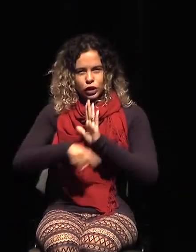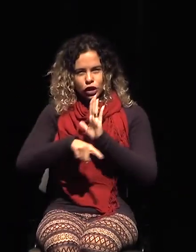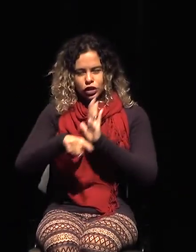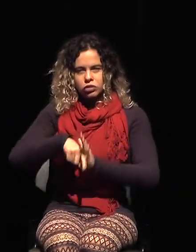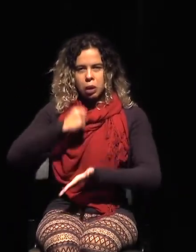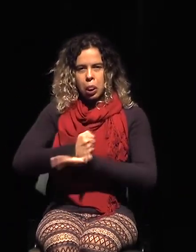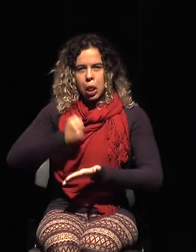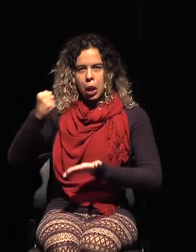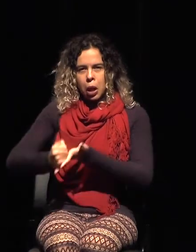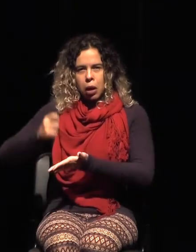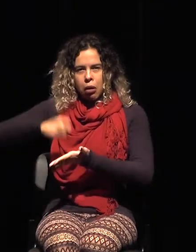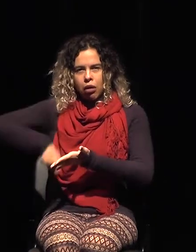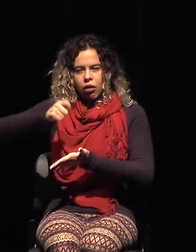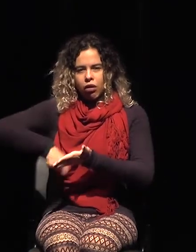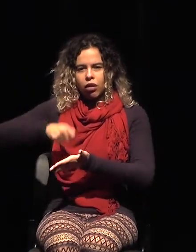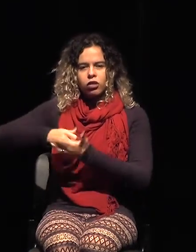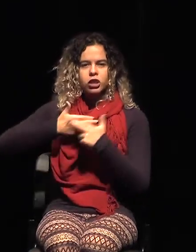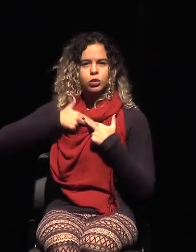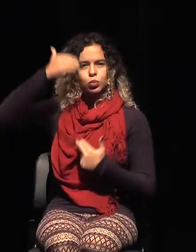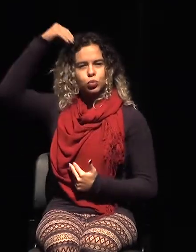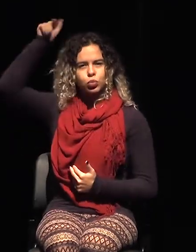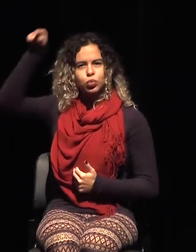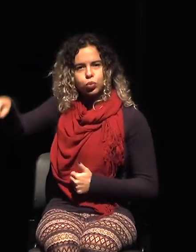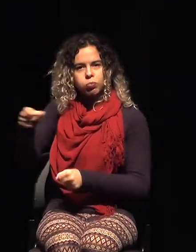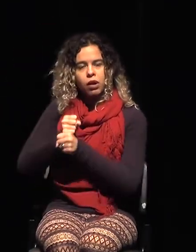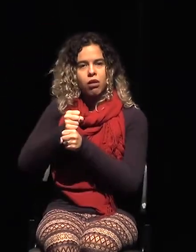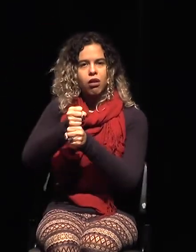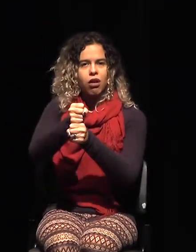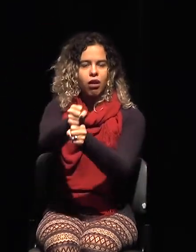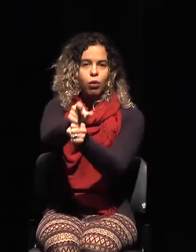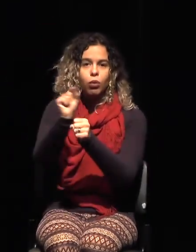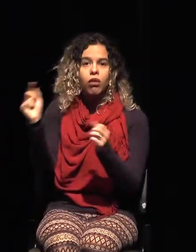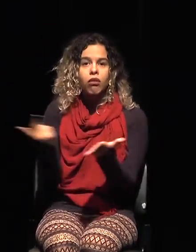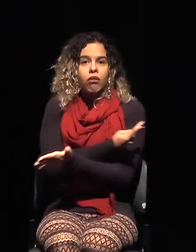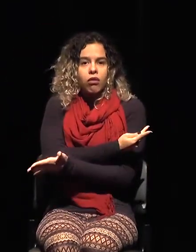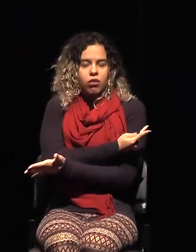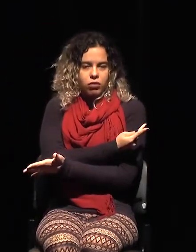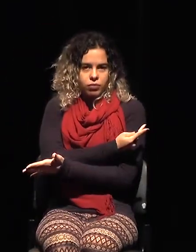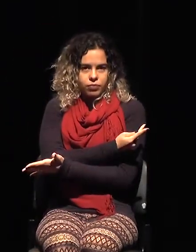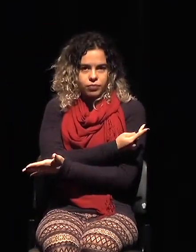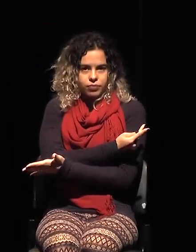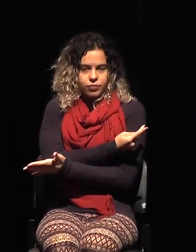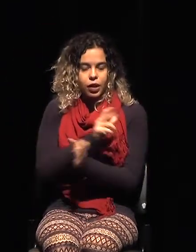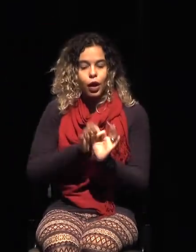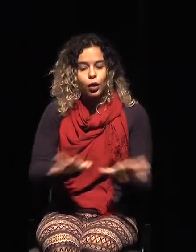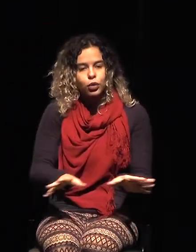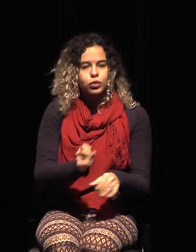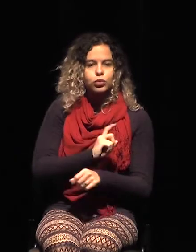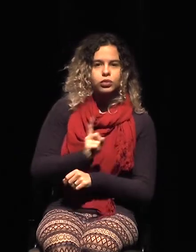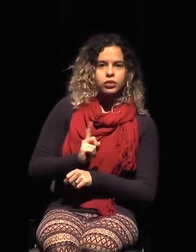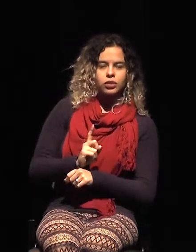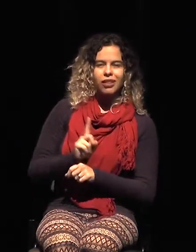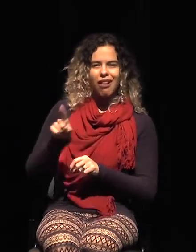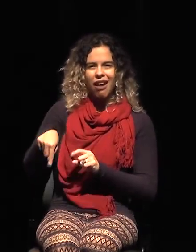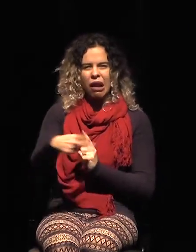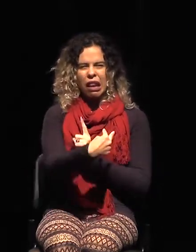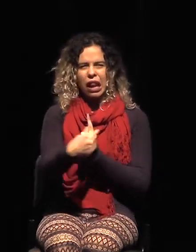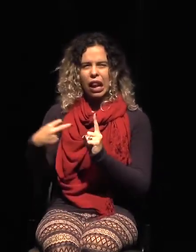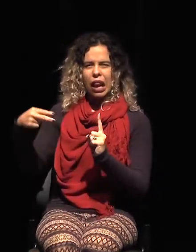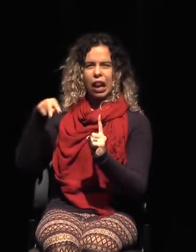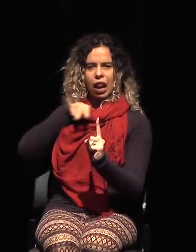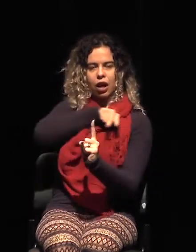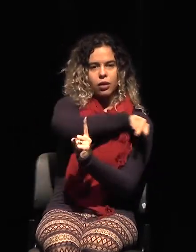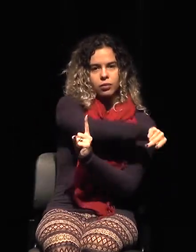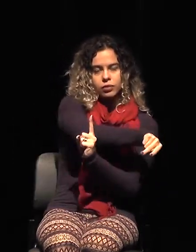muchísimos años por aquel que autorizó o no. O sea, son esas miradas diferentes. Es un elemento, una